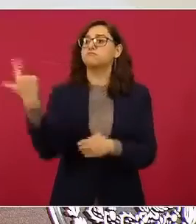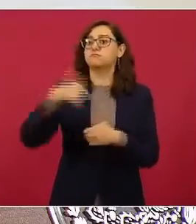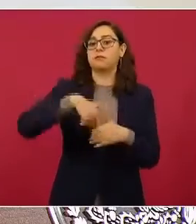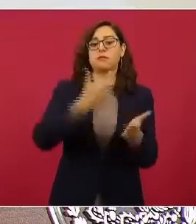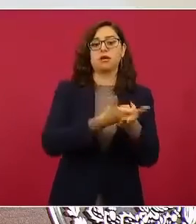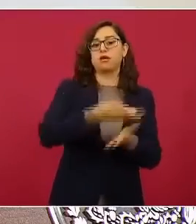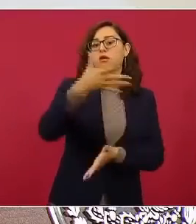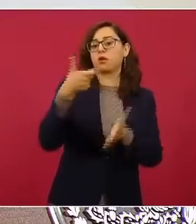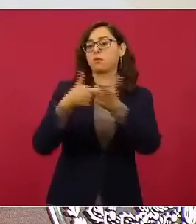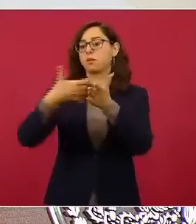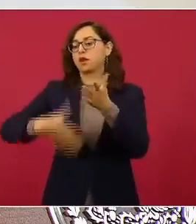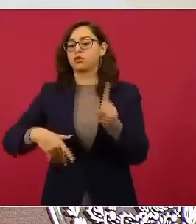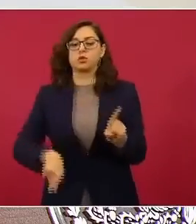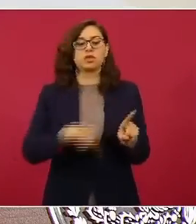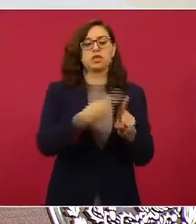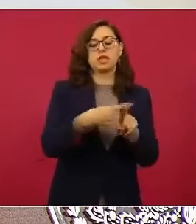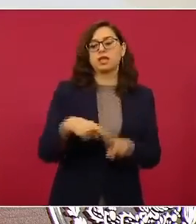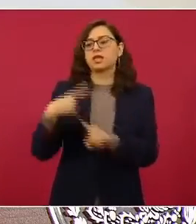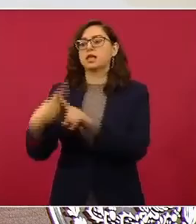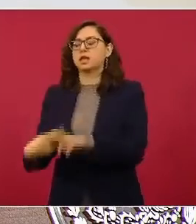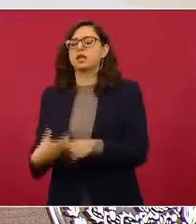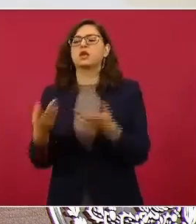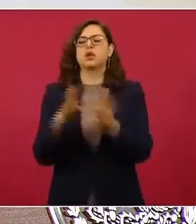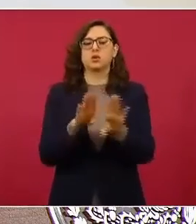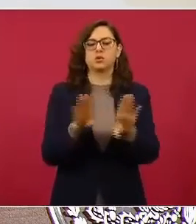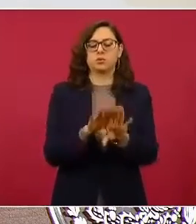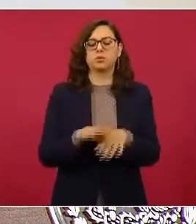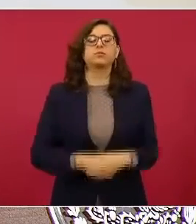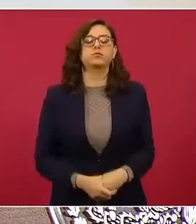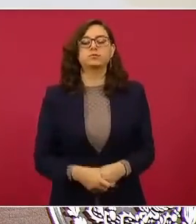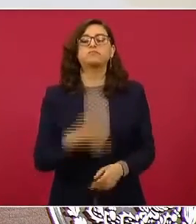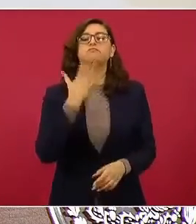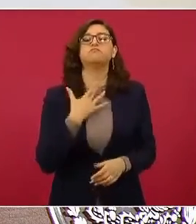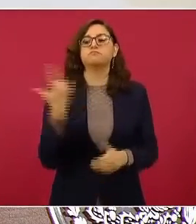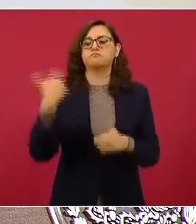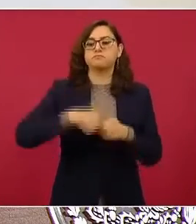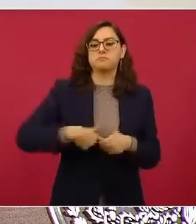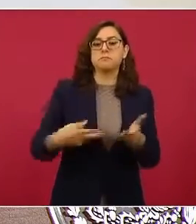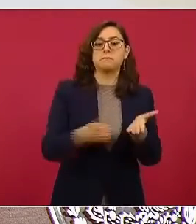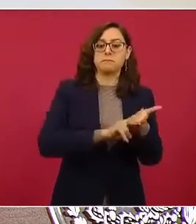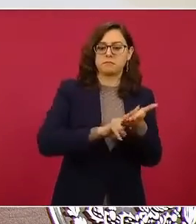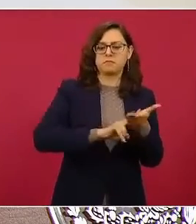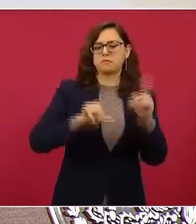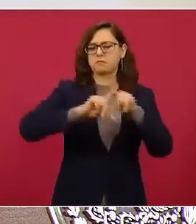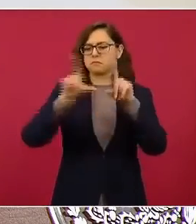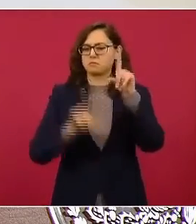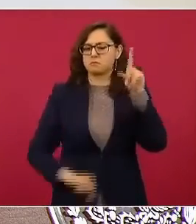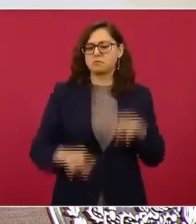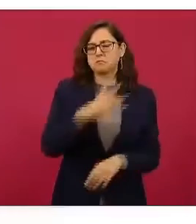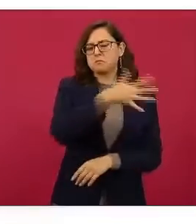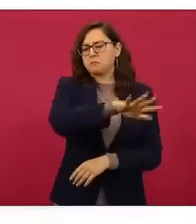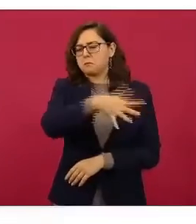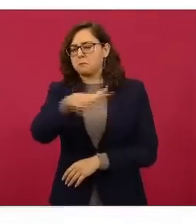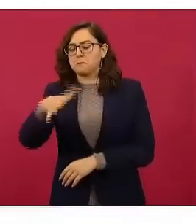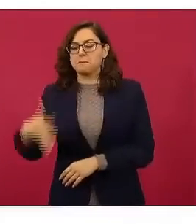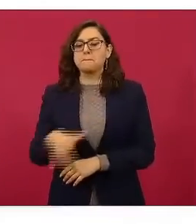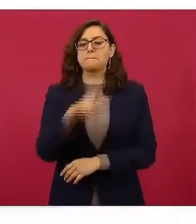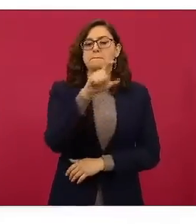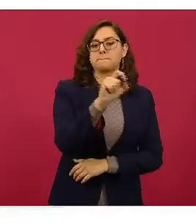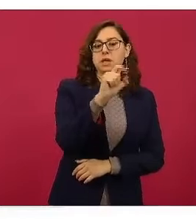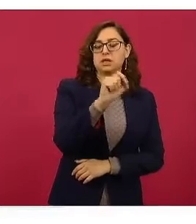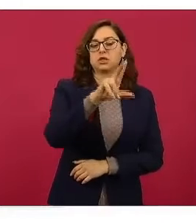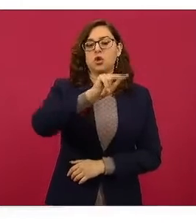precios de las gasolinas. La gasolina regular con un precio promedio en el país de 20 pesos con